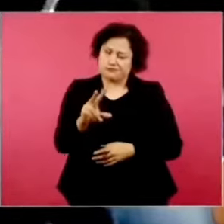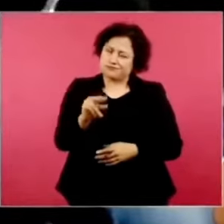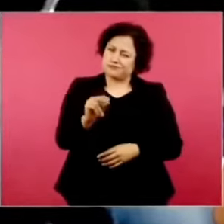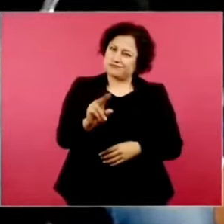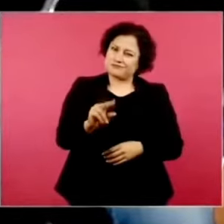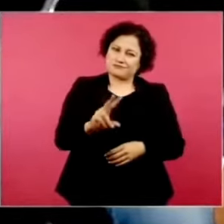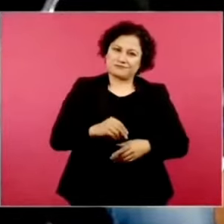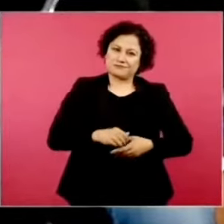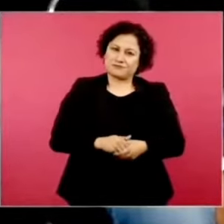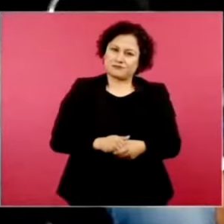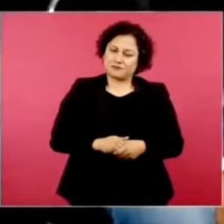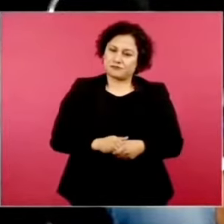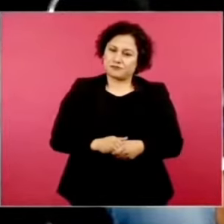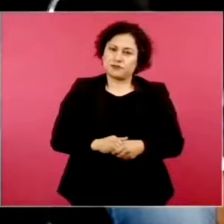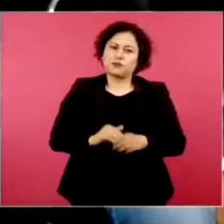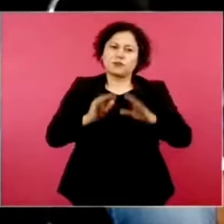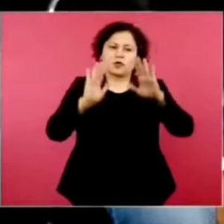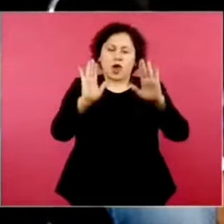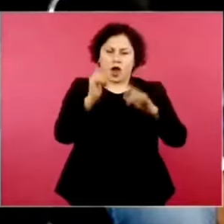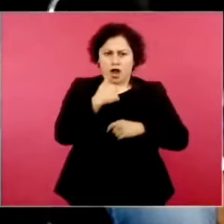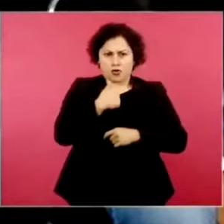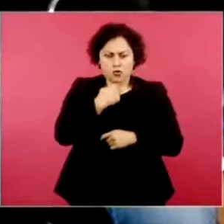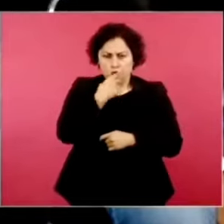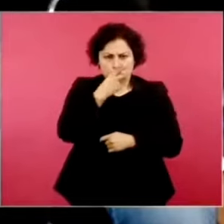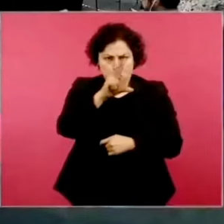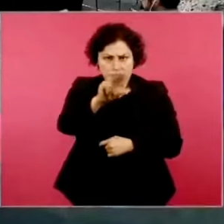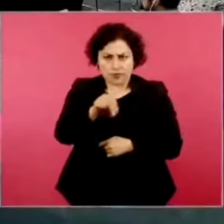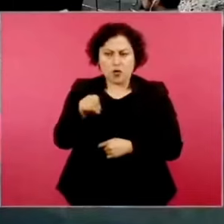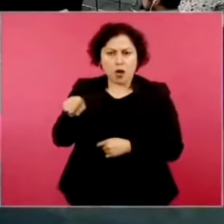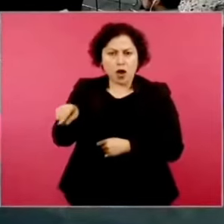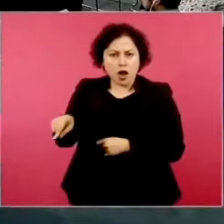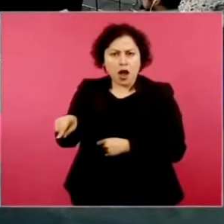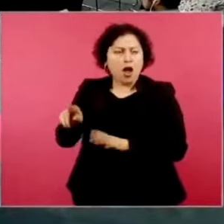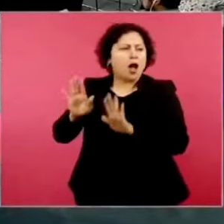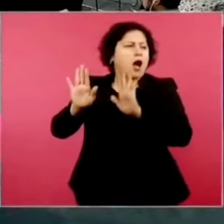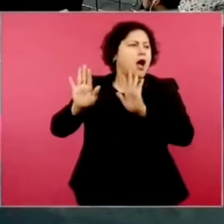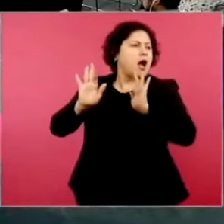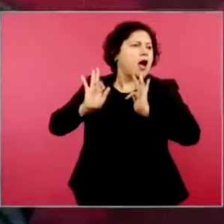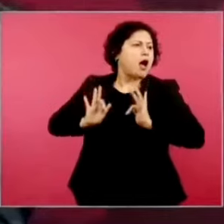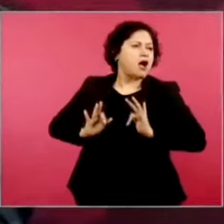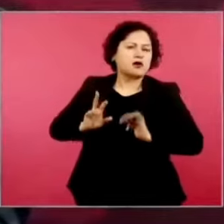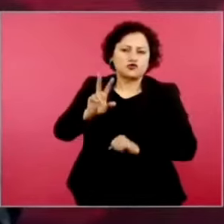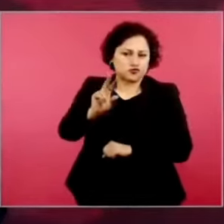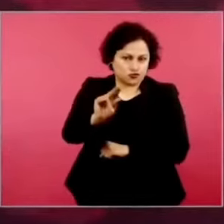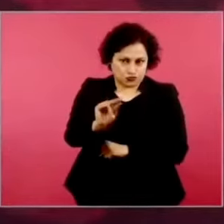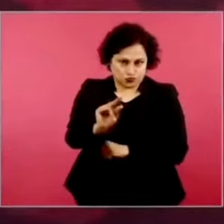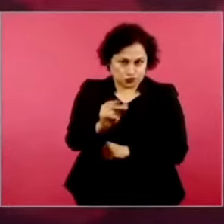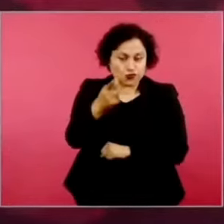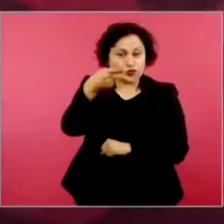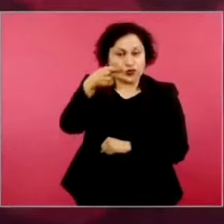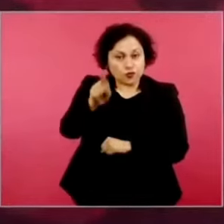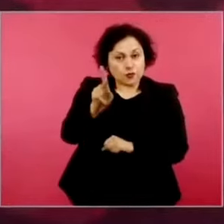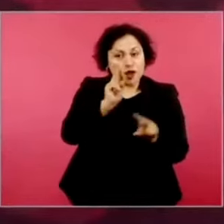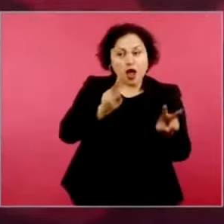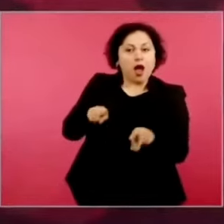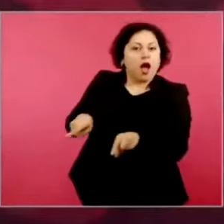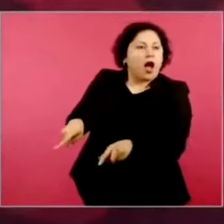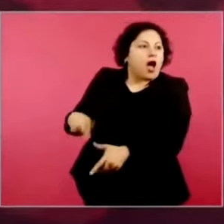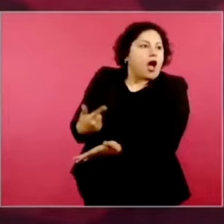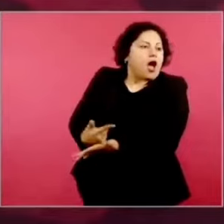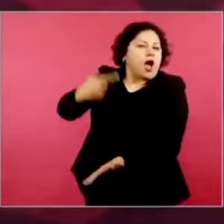No estoy diciendo que no haya violencia, estoy diciendo que están magnificando las cosas.